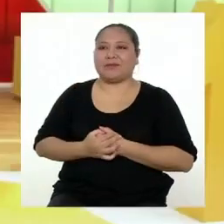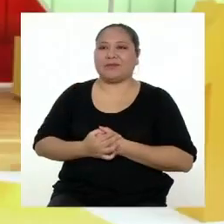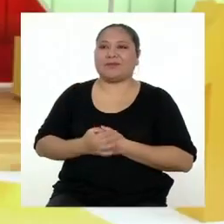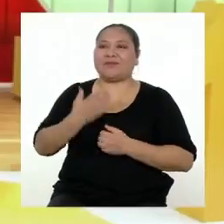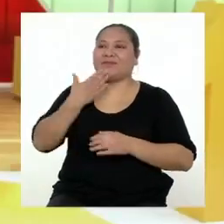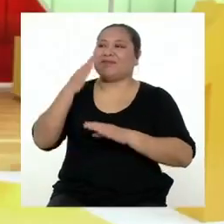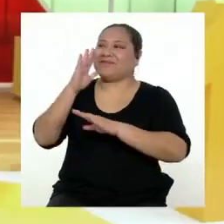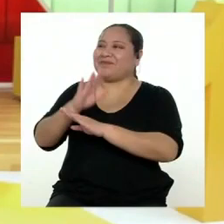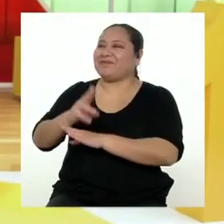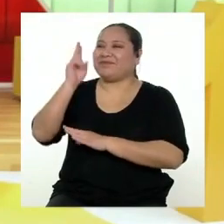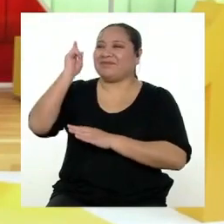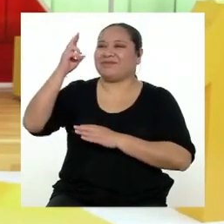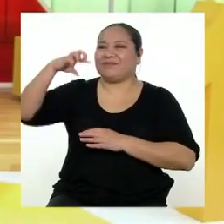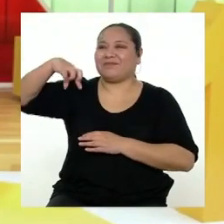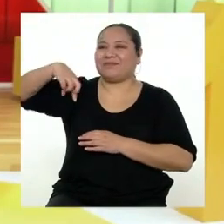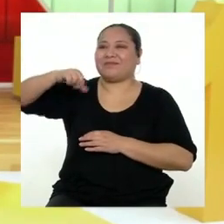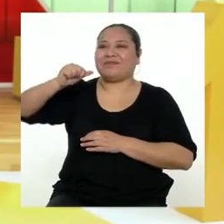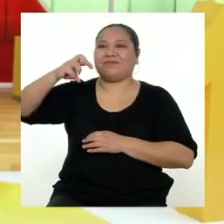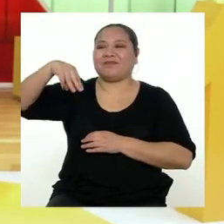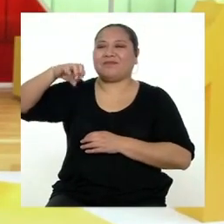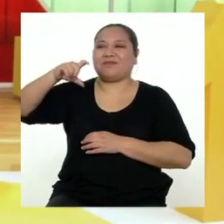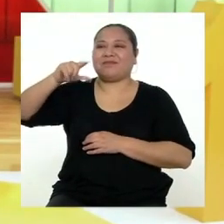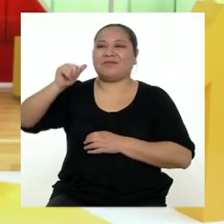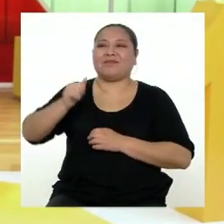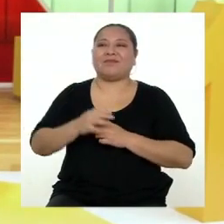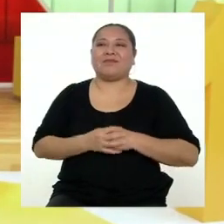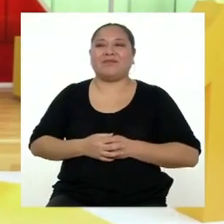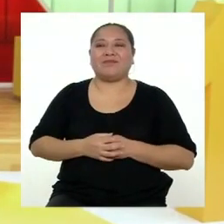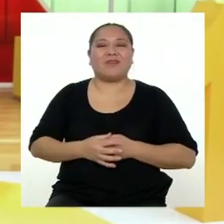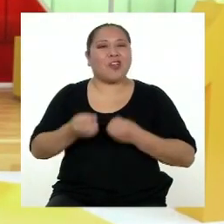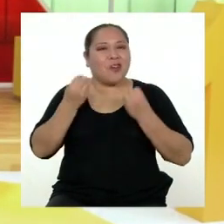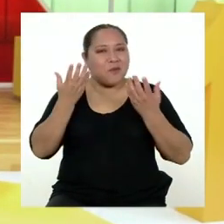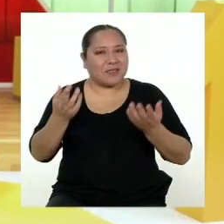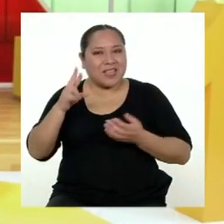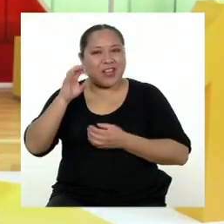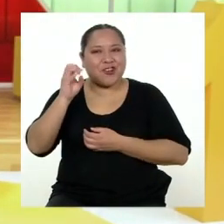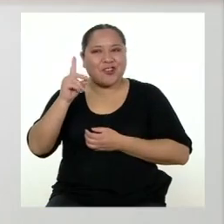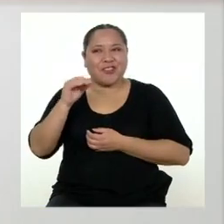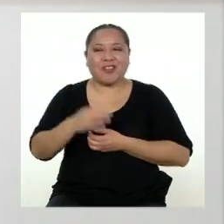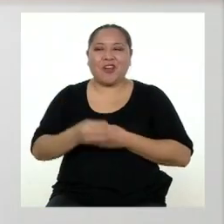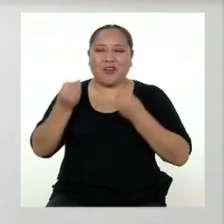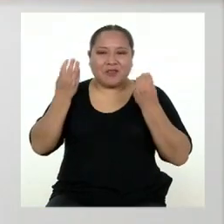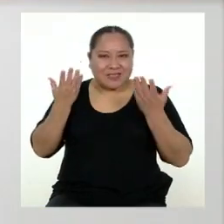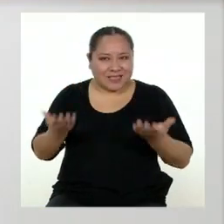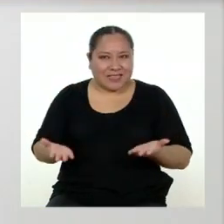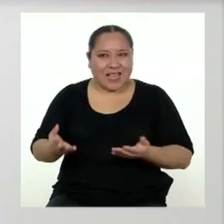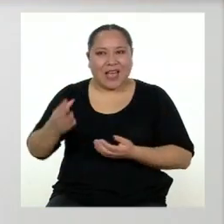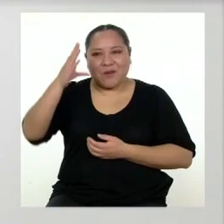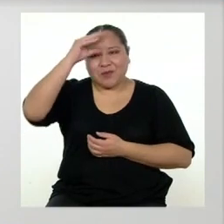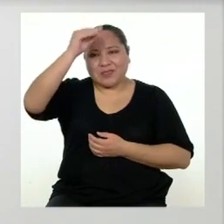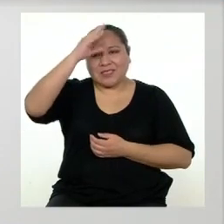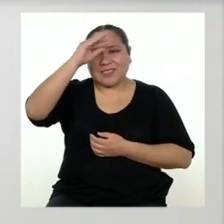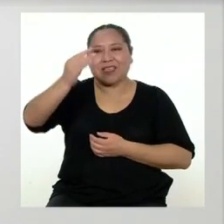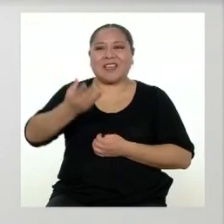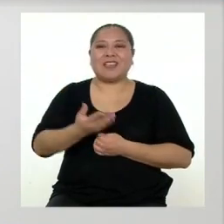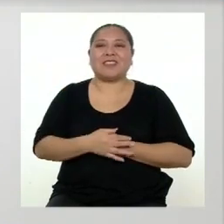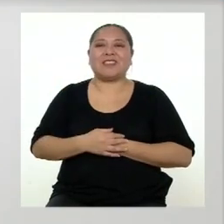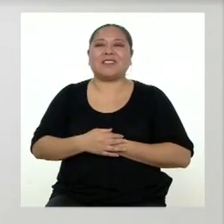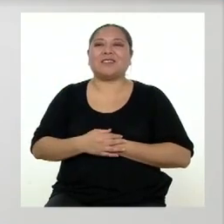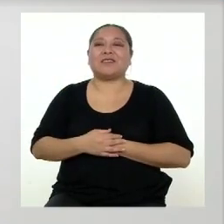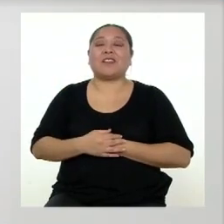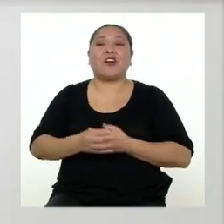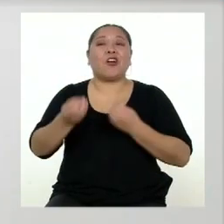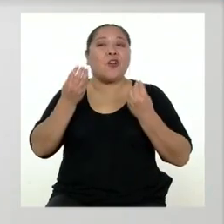Buenas tardes, profesora Pavela de la Puente González. ¿Qué tal, Rodrigo? ¿Qué tal, chicas y chicos de primero de secundaria?